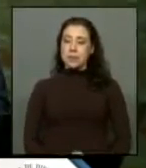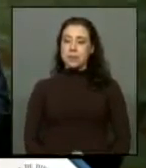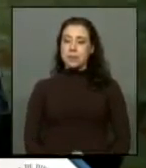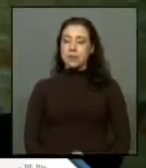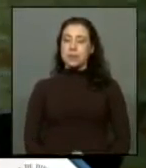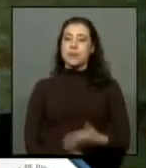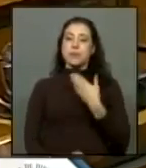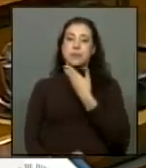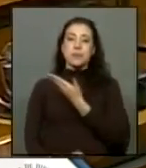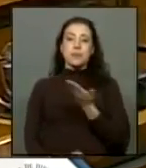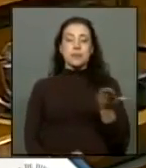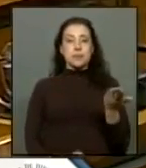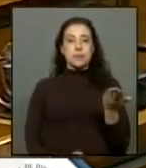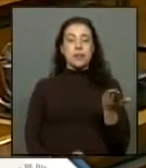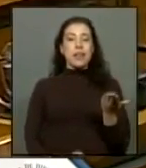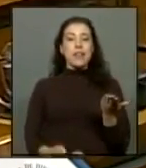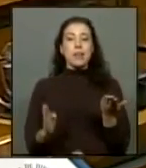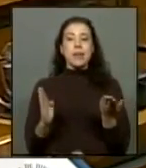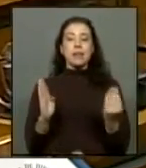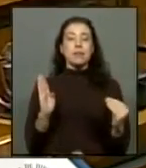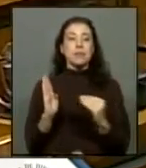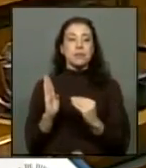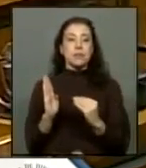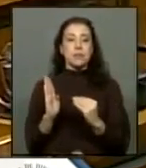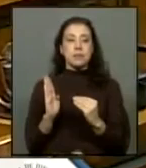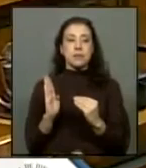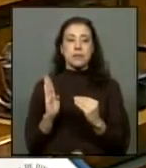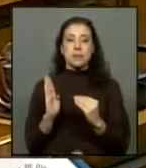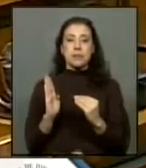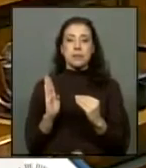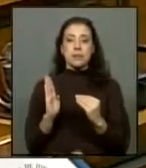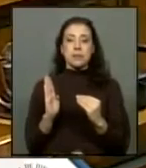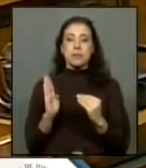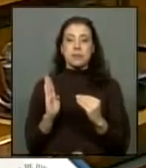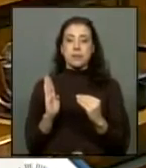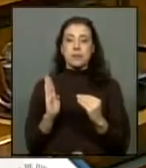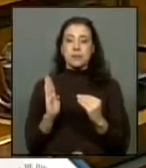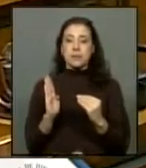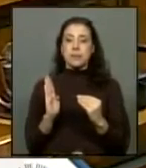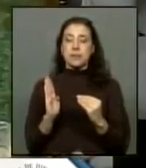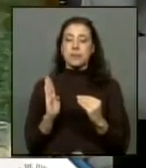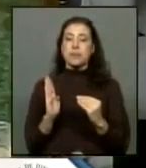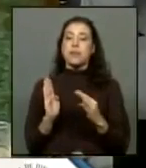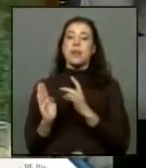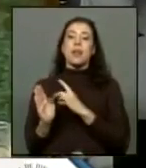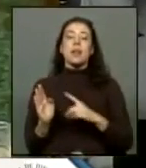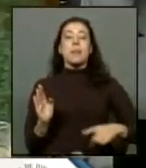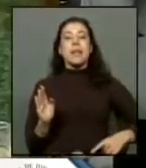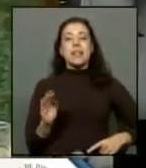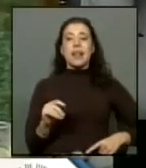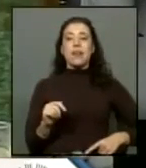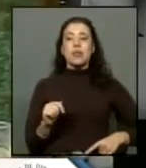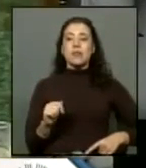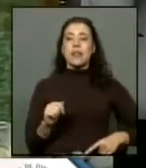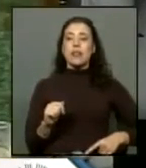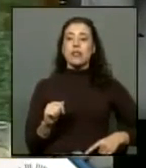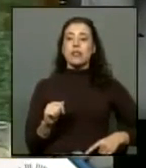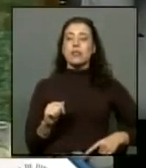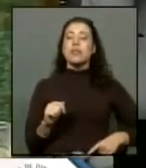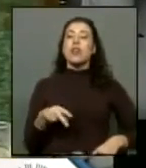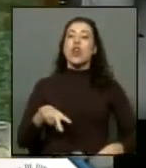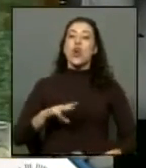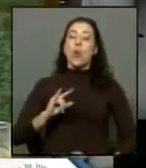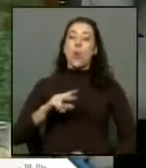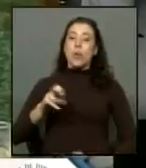se ofrece la palabra para hablar a favor de la resolución siguiente diputada señora paulina núñez tiene la palabra